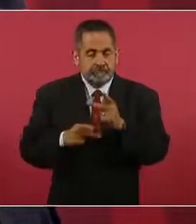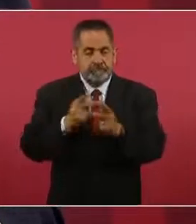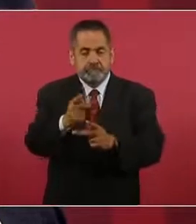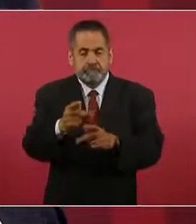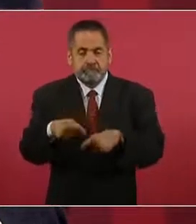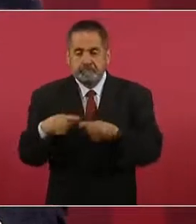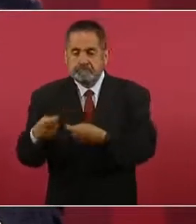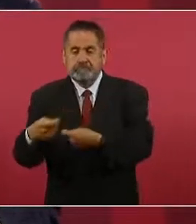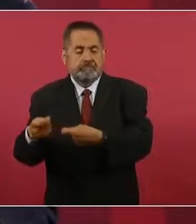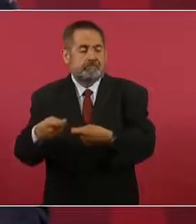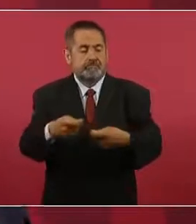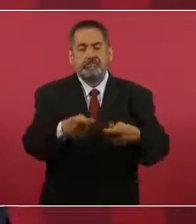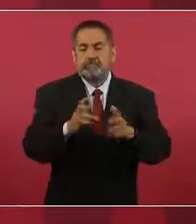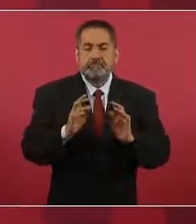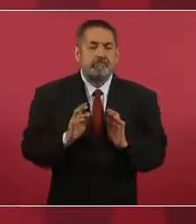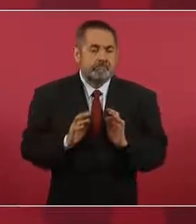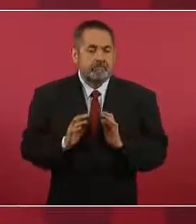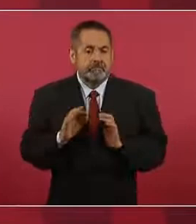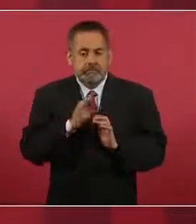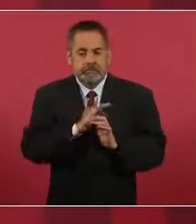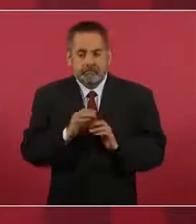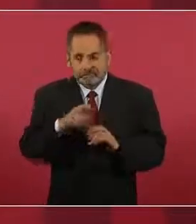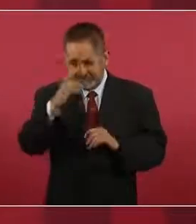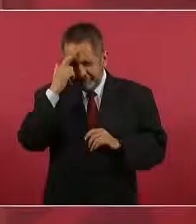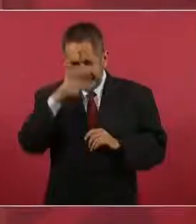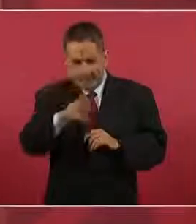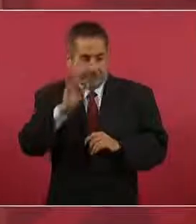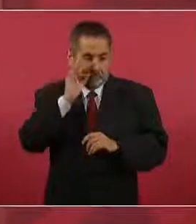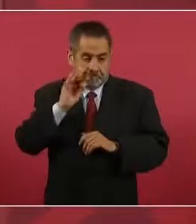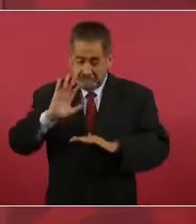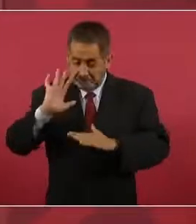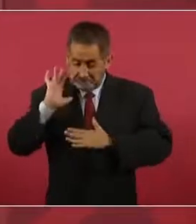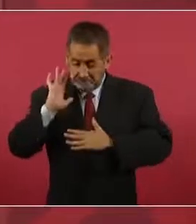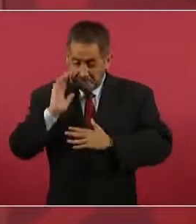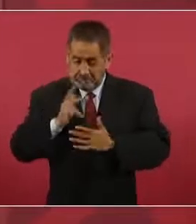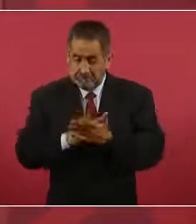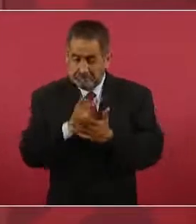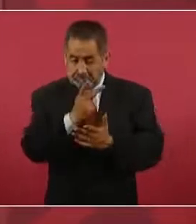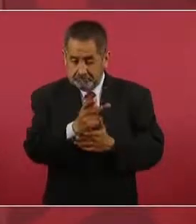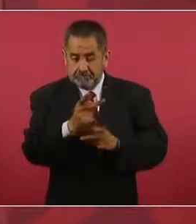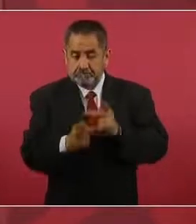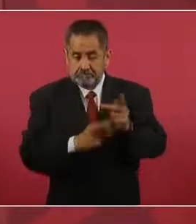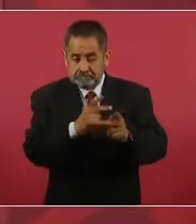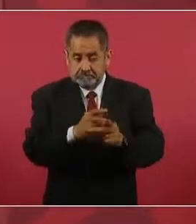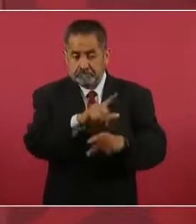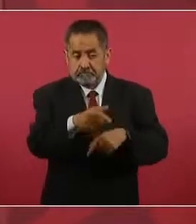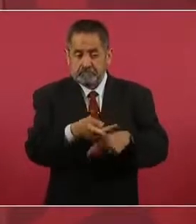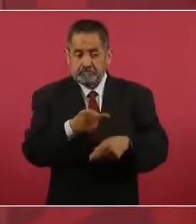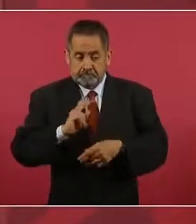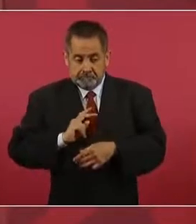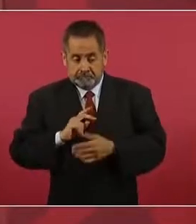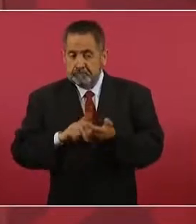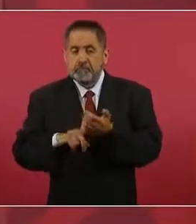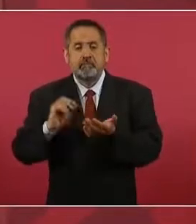créditos a la palabra y las tandas para el bienestar.